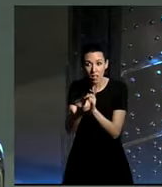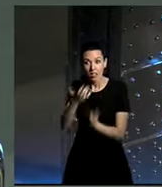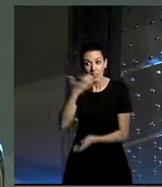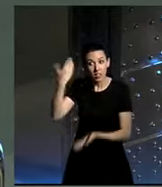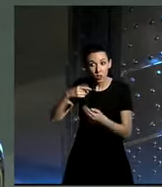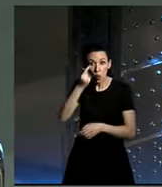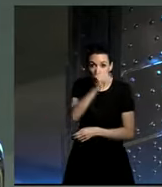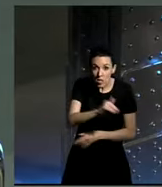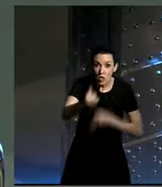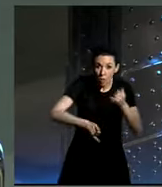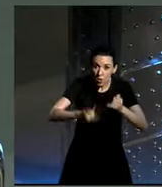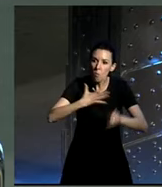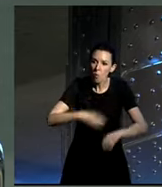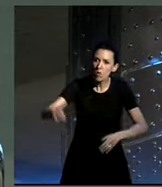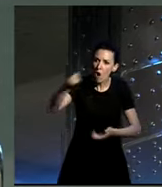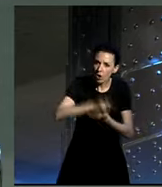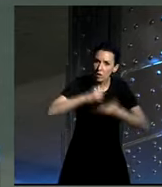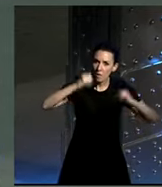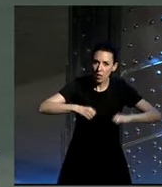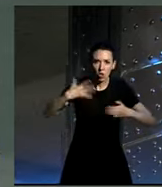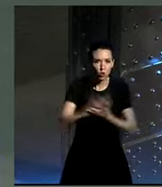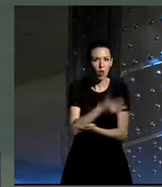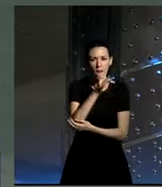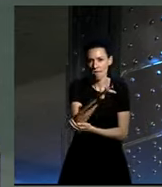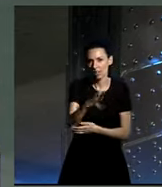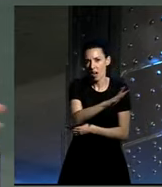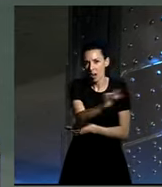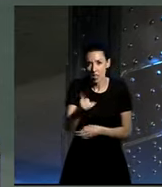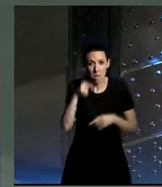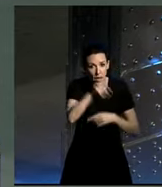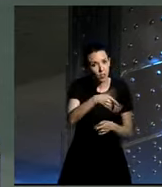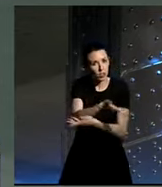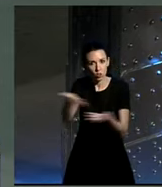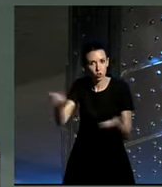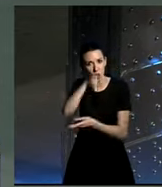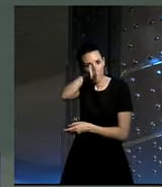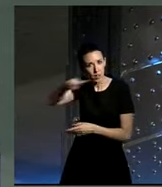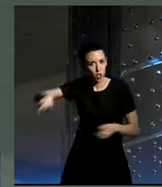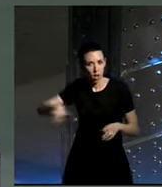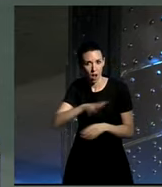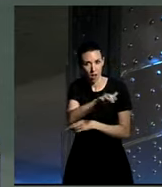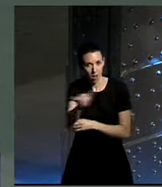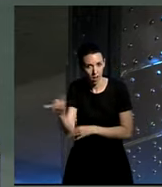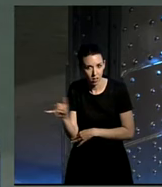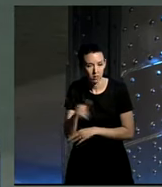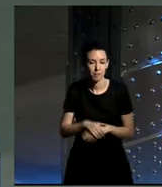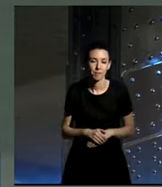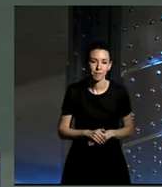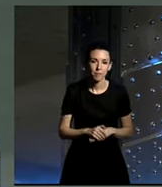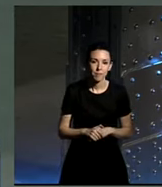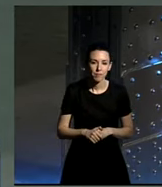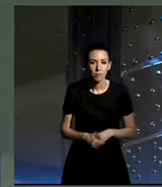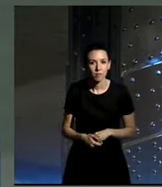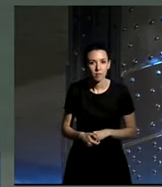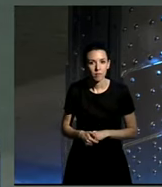de niño puedes volver a hacerlo de mayor y que todas las ventajas que tiene para ti y para todas las personas que te rodean yo creo también voy